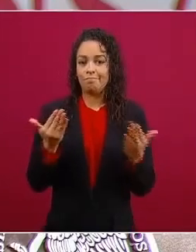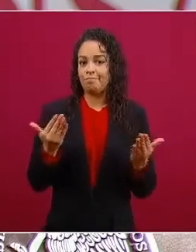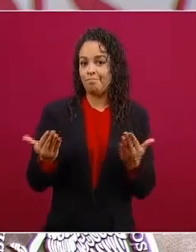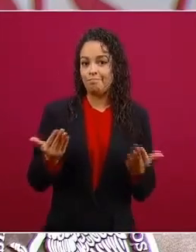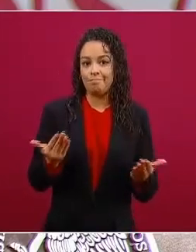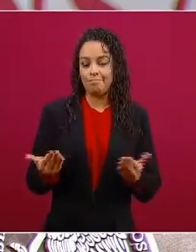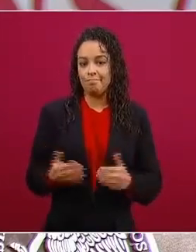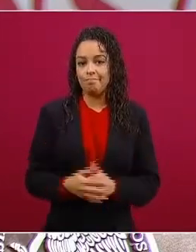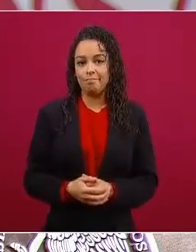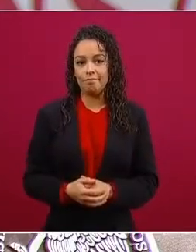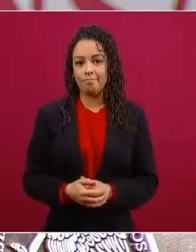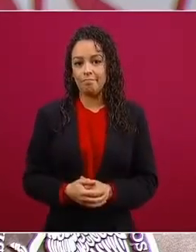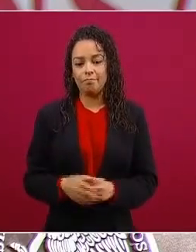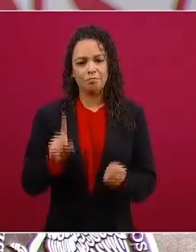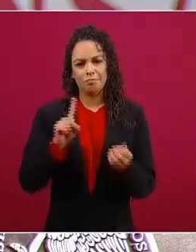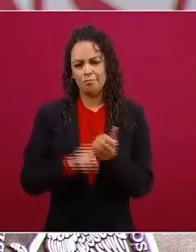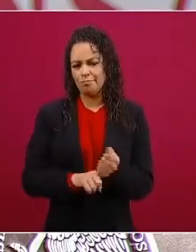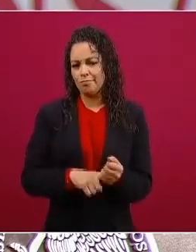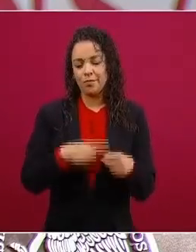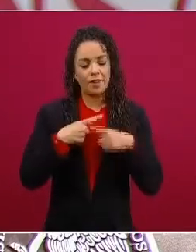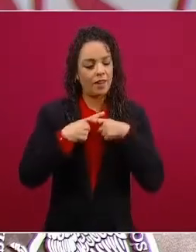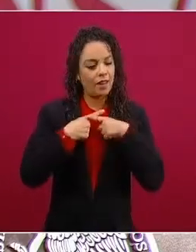distintas completamente